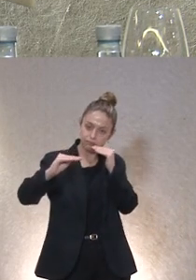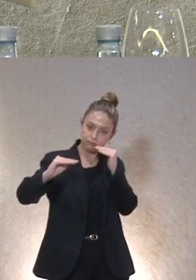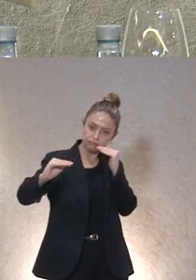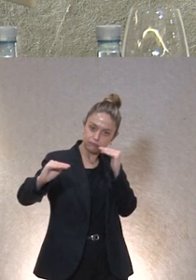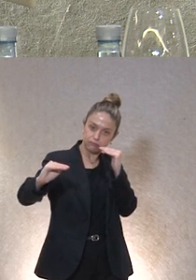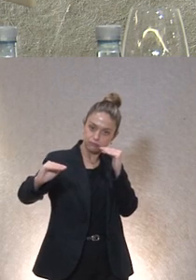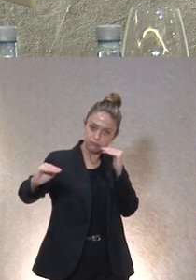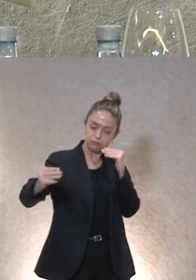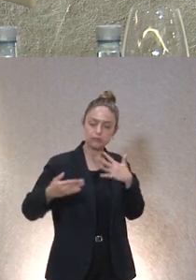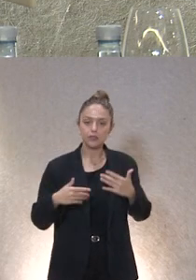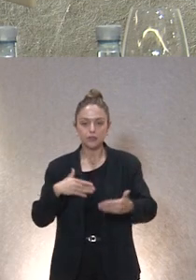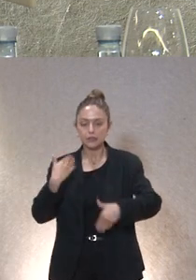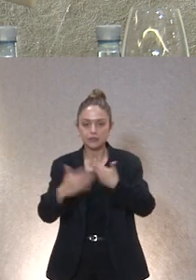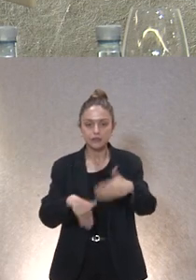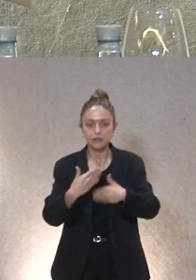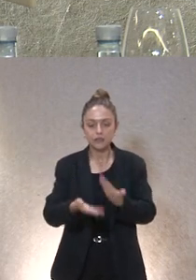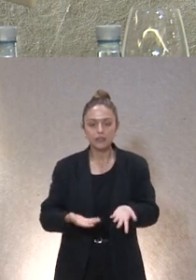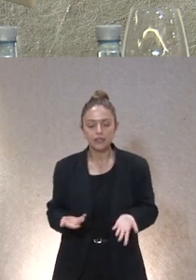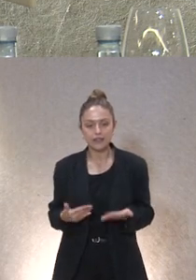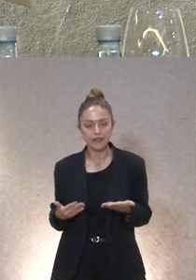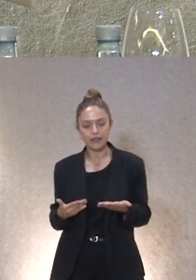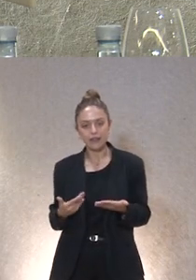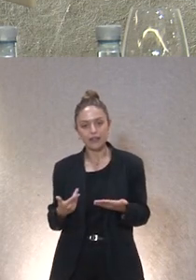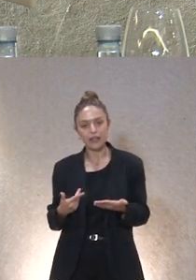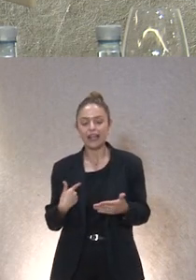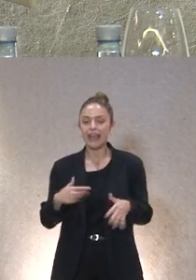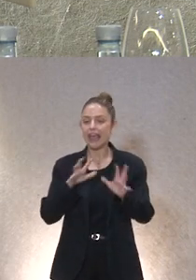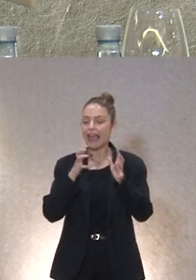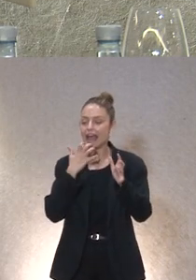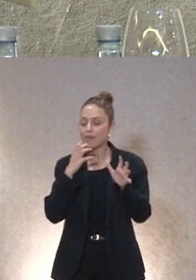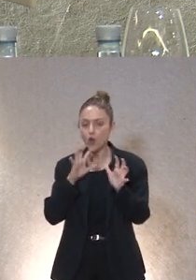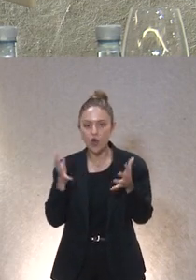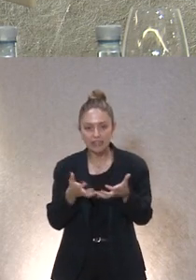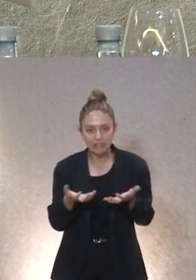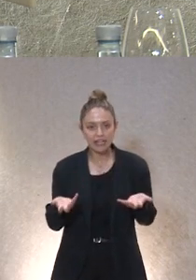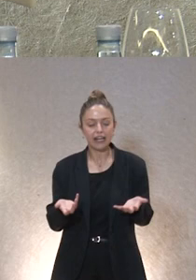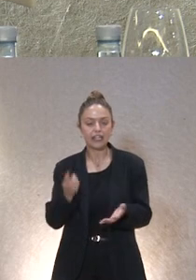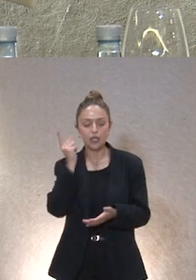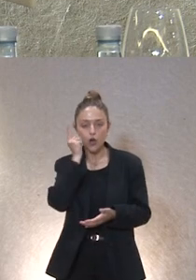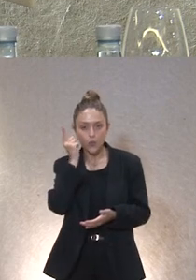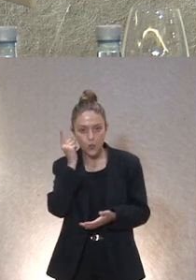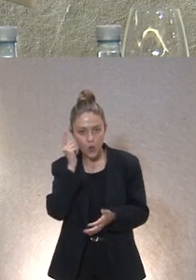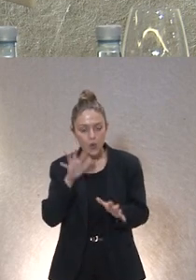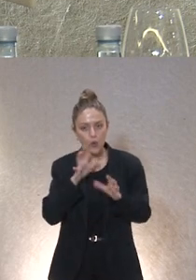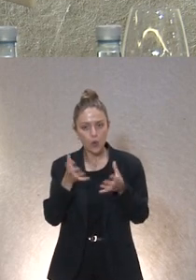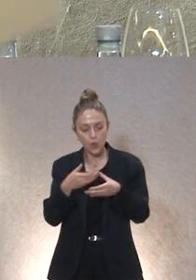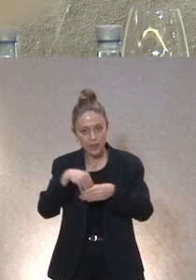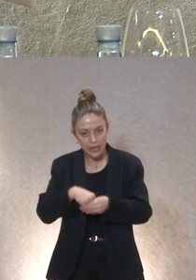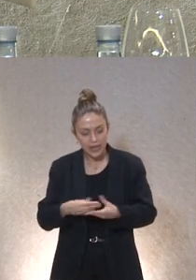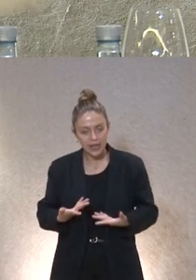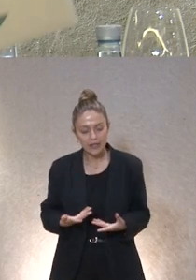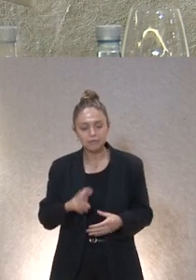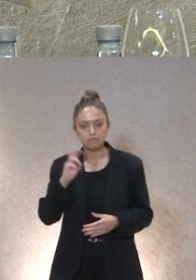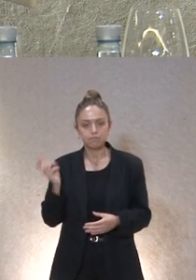de la persona las prestaciones que quiera en internet datos etcétera etcétera o sea yo que